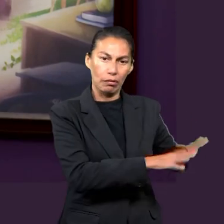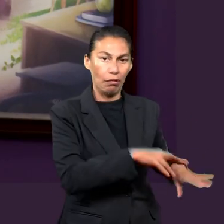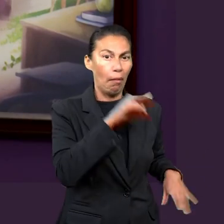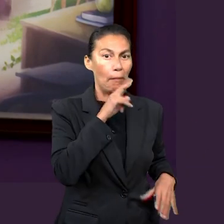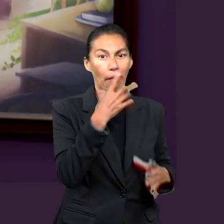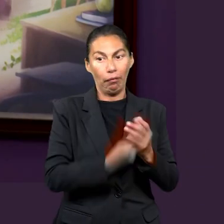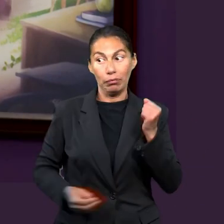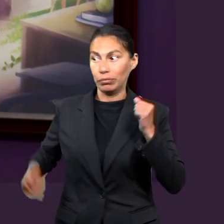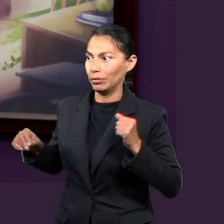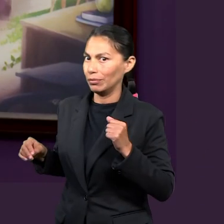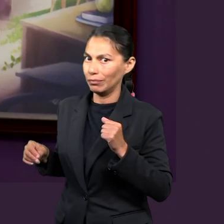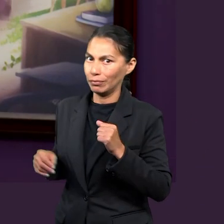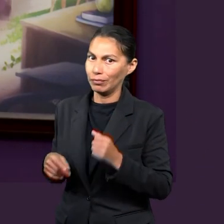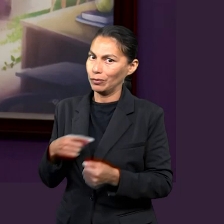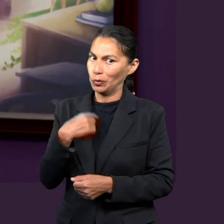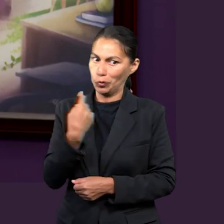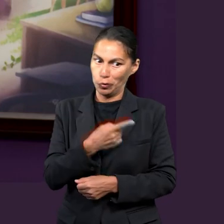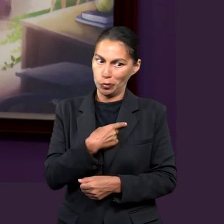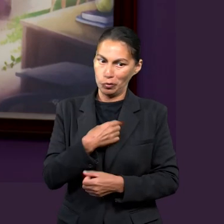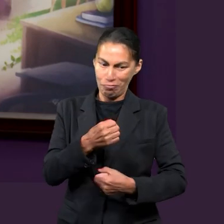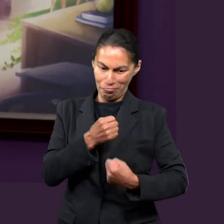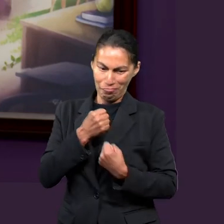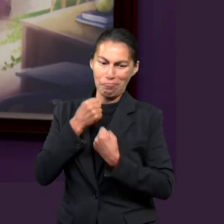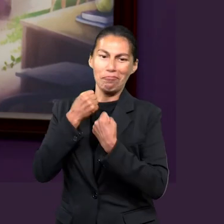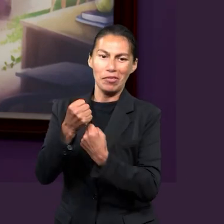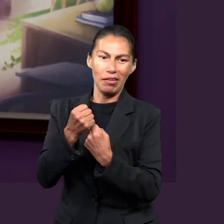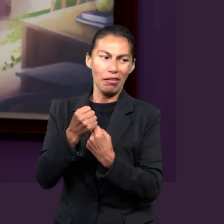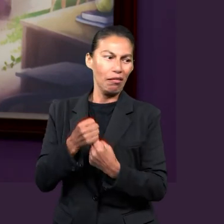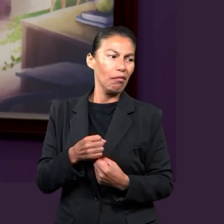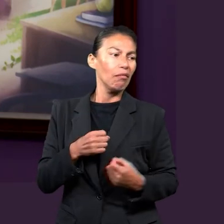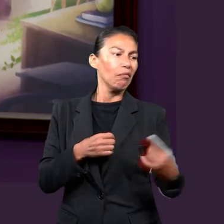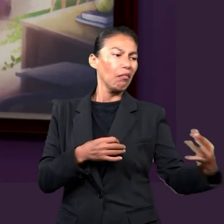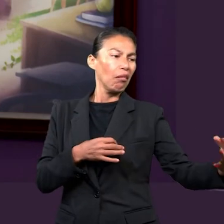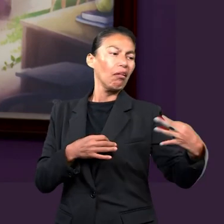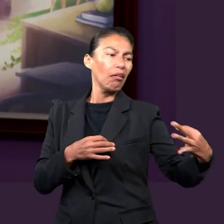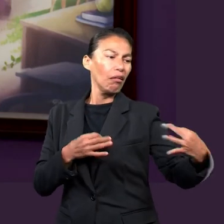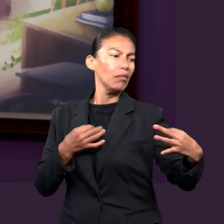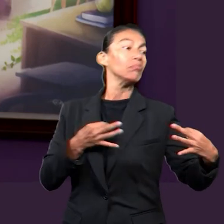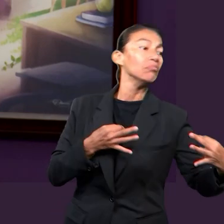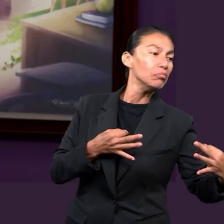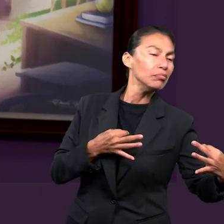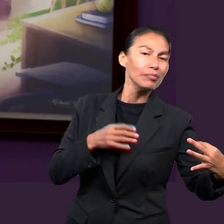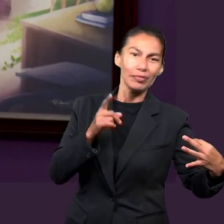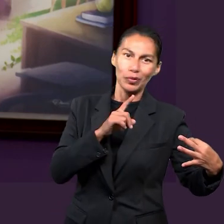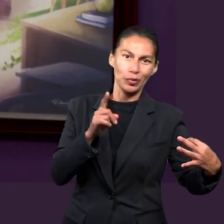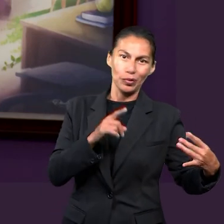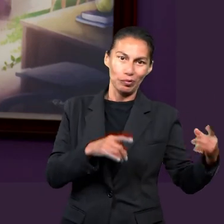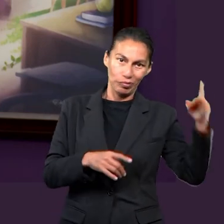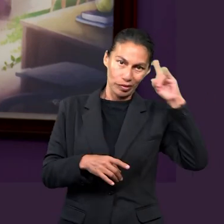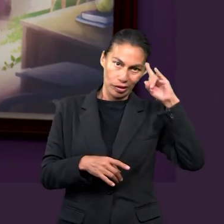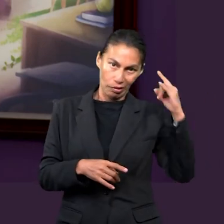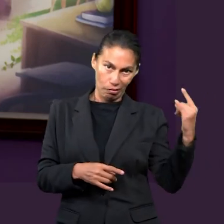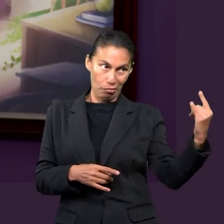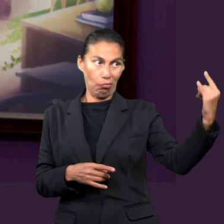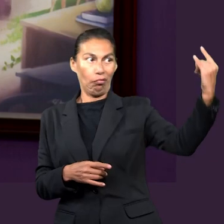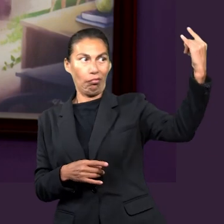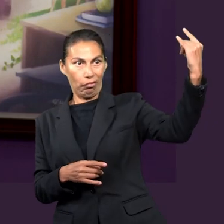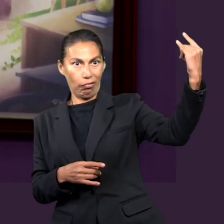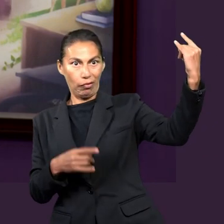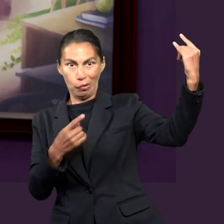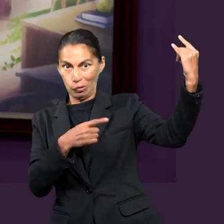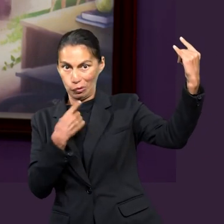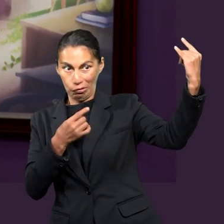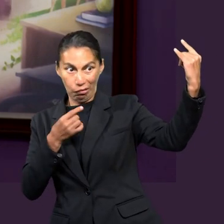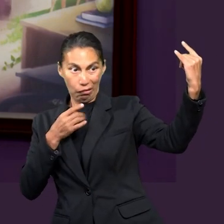por huir, porque nosotros no tenemos la suficiente fuerza, nuestro enemigo es grande, no tenemos la suficiente